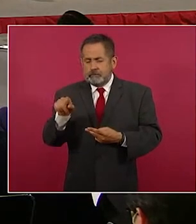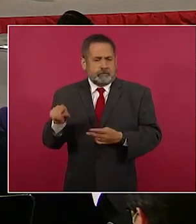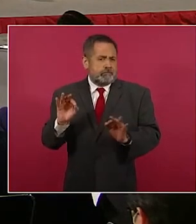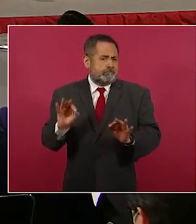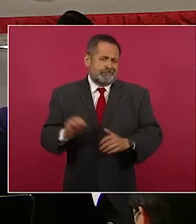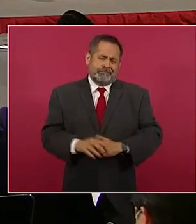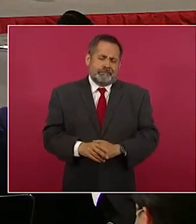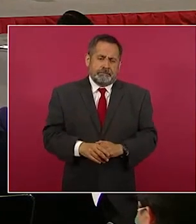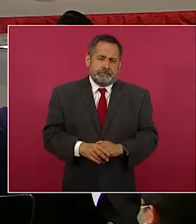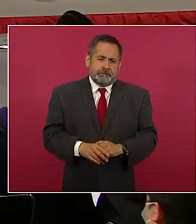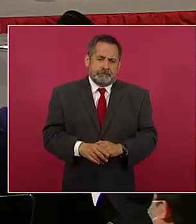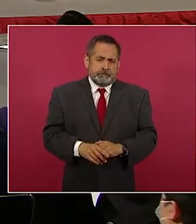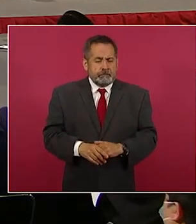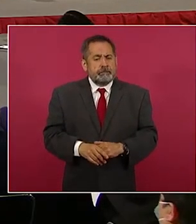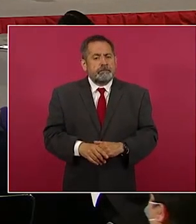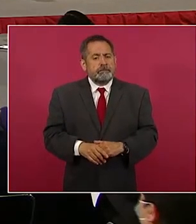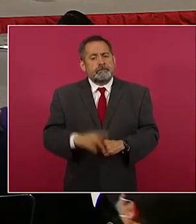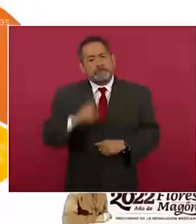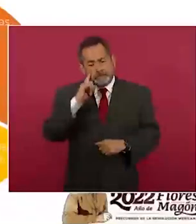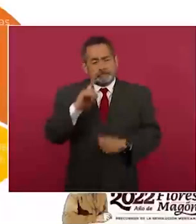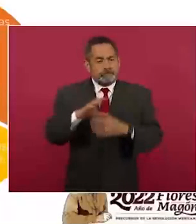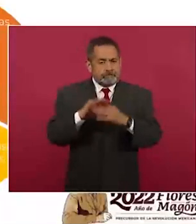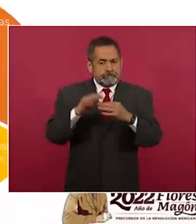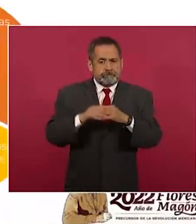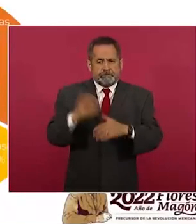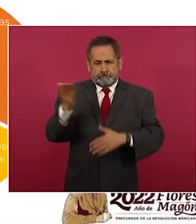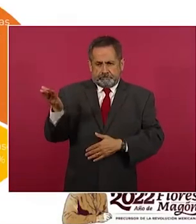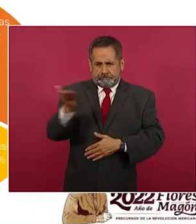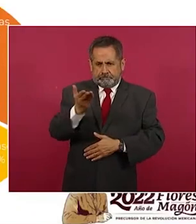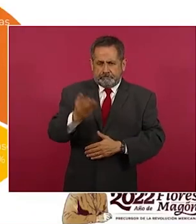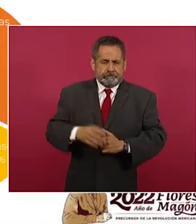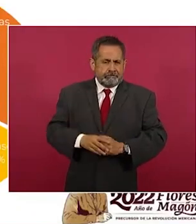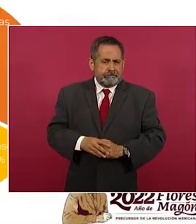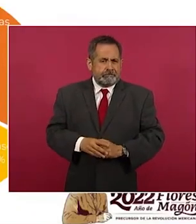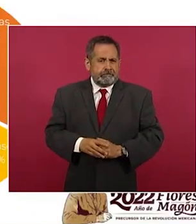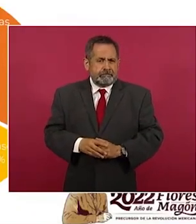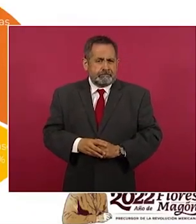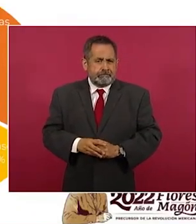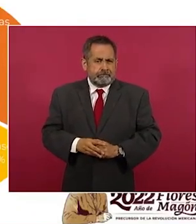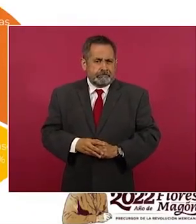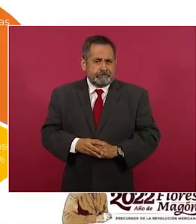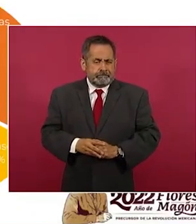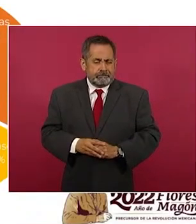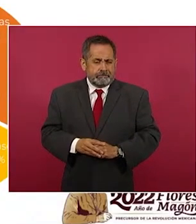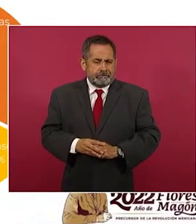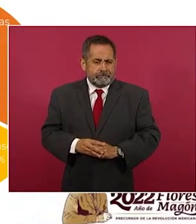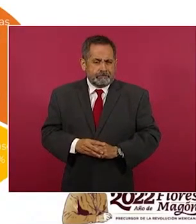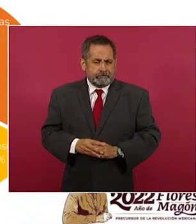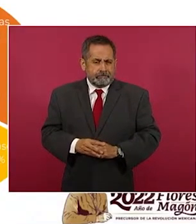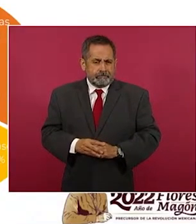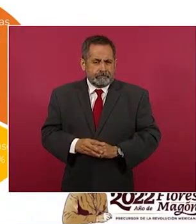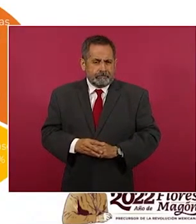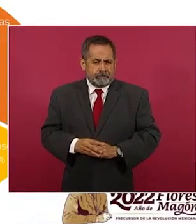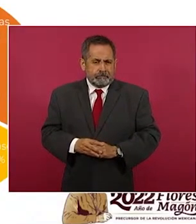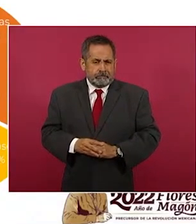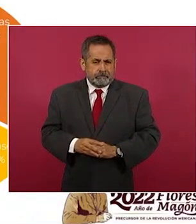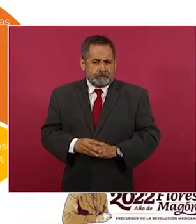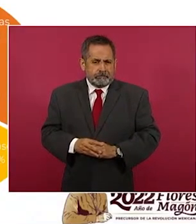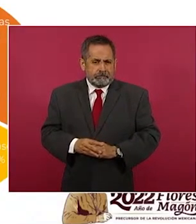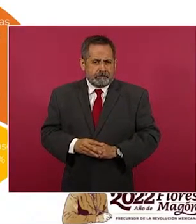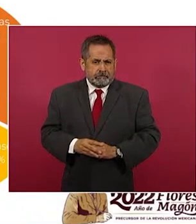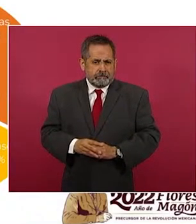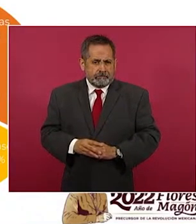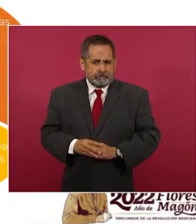Y no sólo eso, estamos hablando de Sembrando Vida, que es un programa de reforestación, pero también CONAFOR, la Comisión